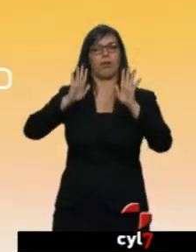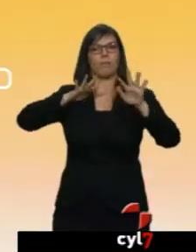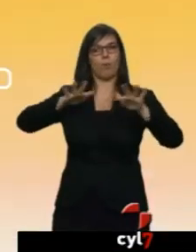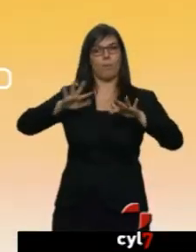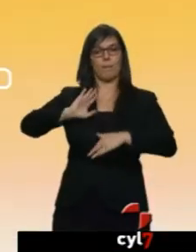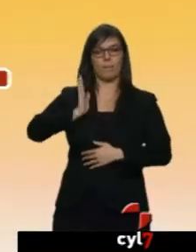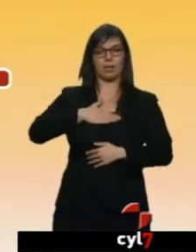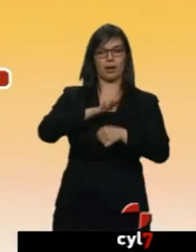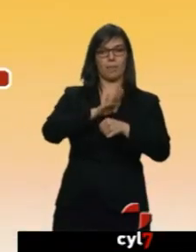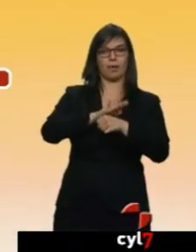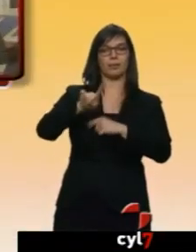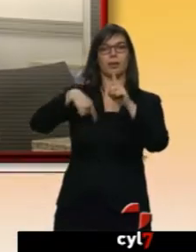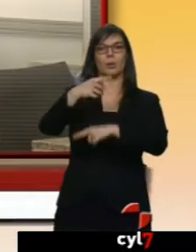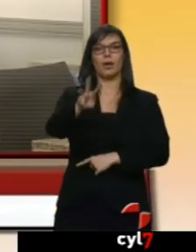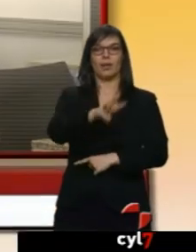para el 3 de abril.